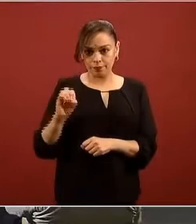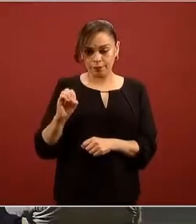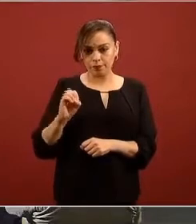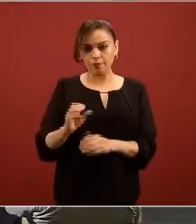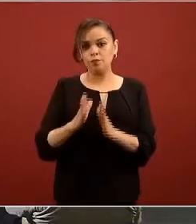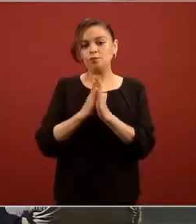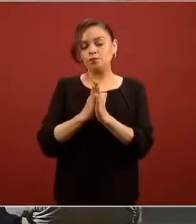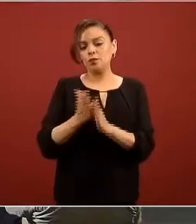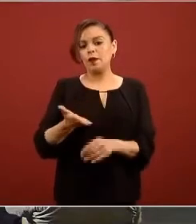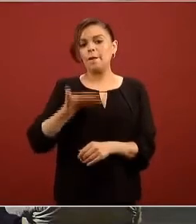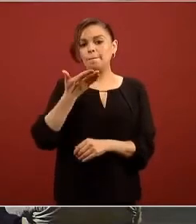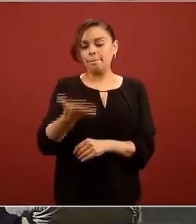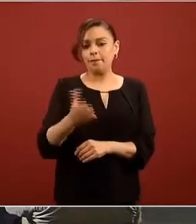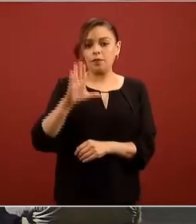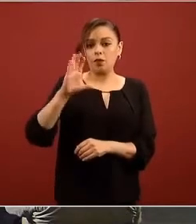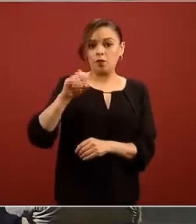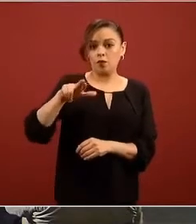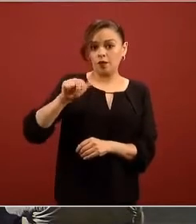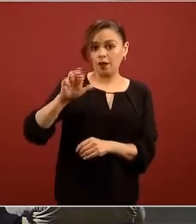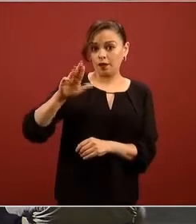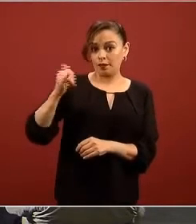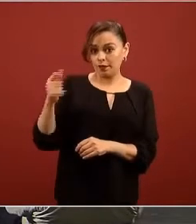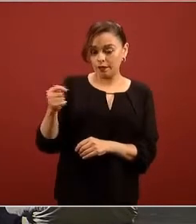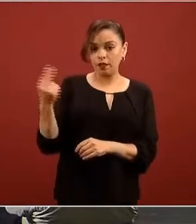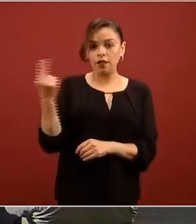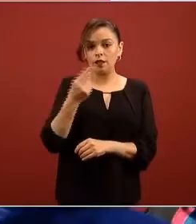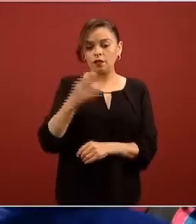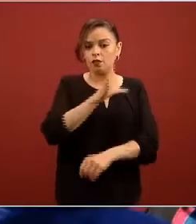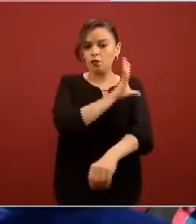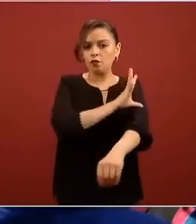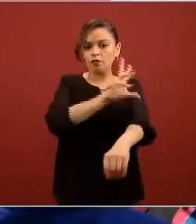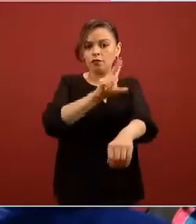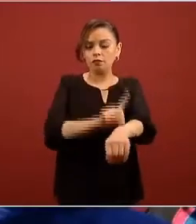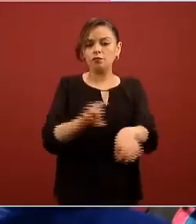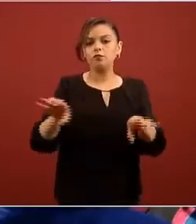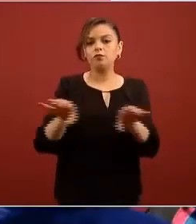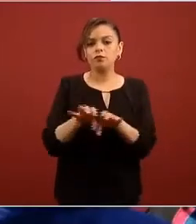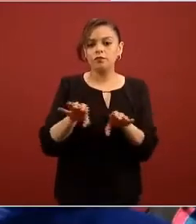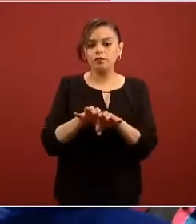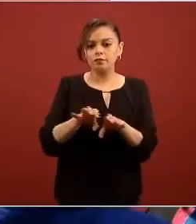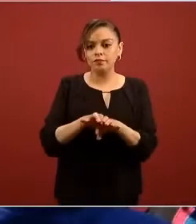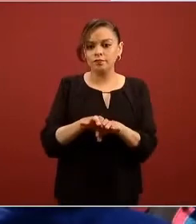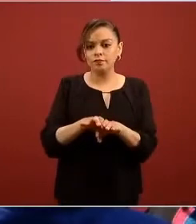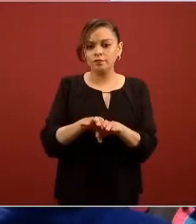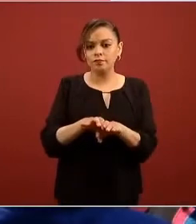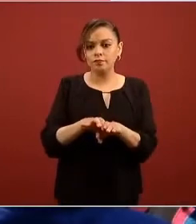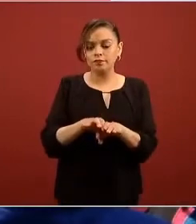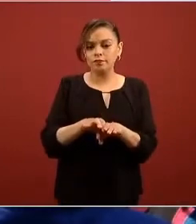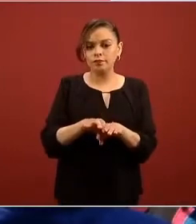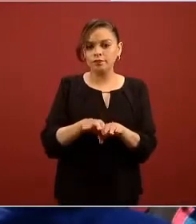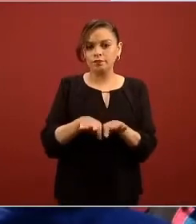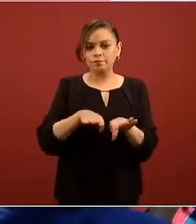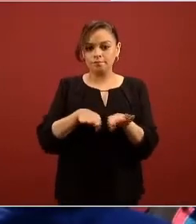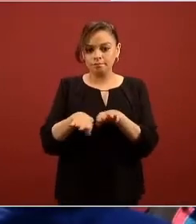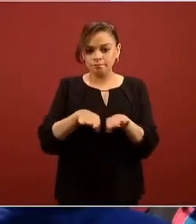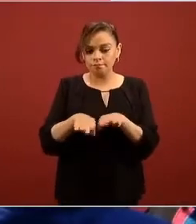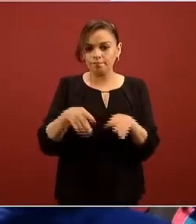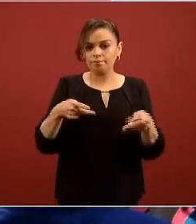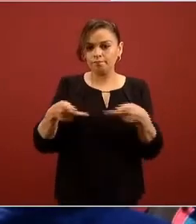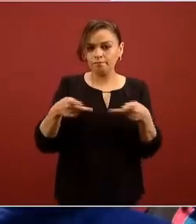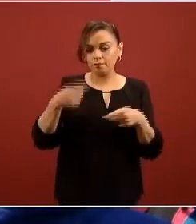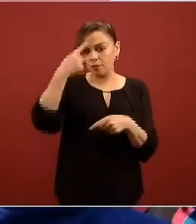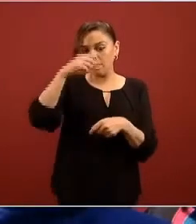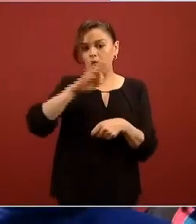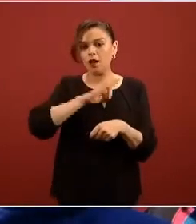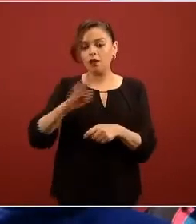encargó al CONACYT coordinar la estrategia para lograr construir ventiladores